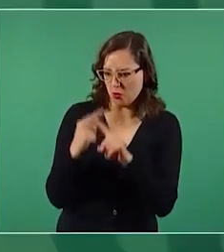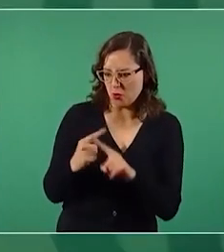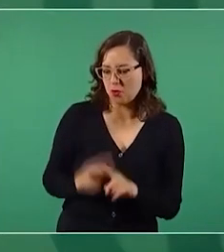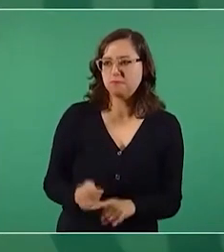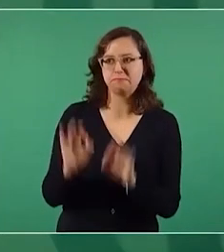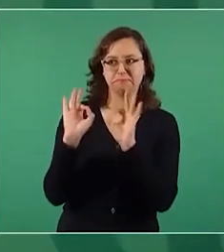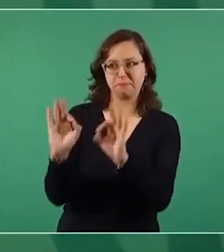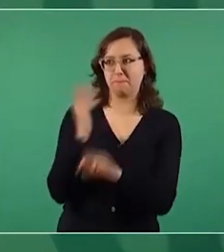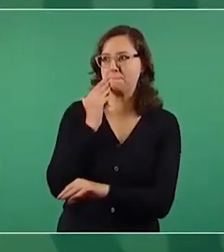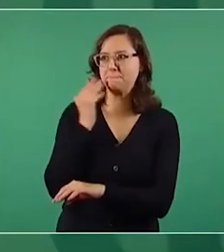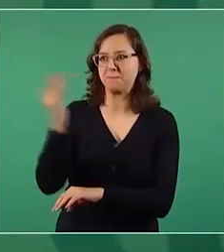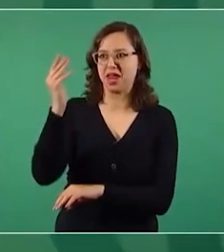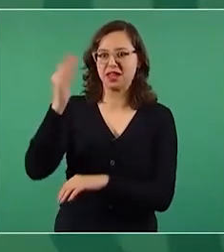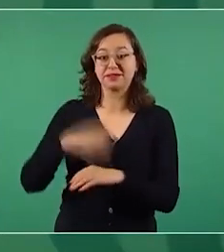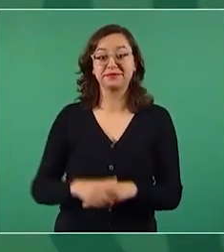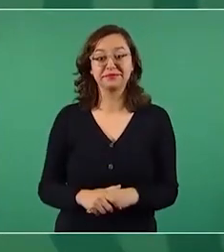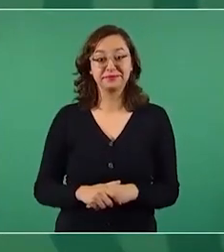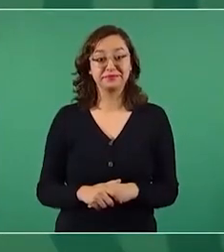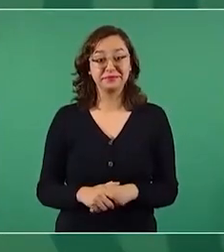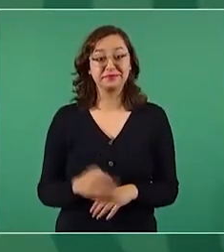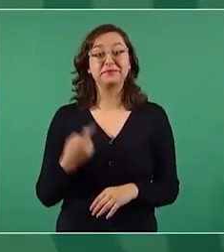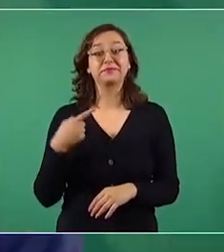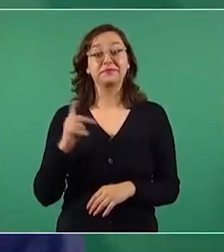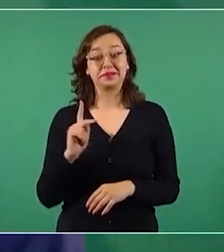pero miren los bandazos